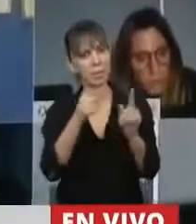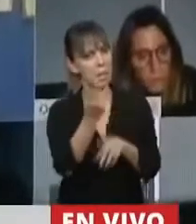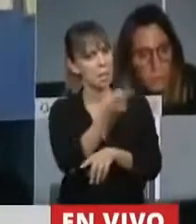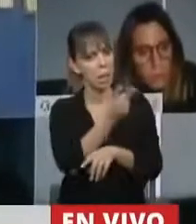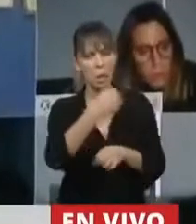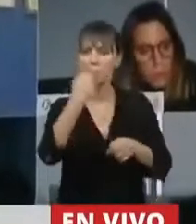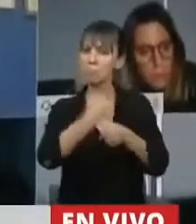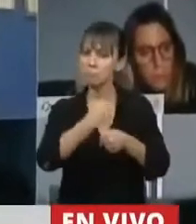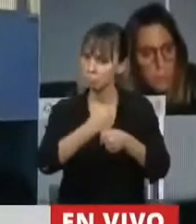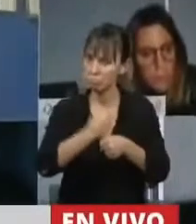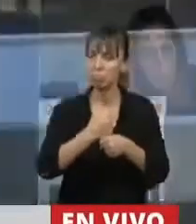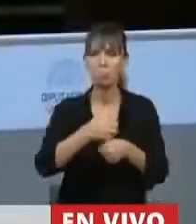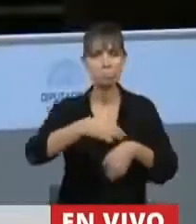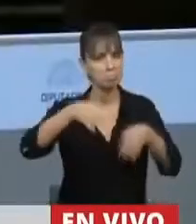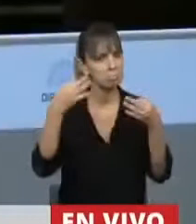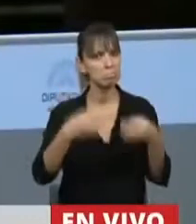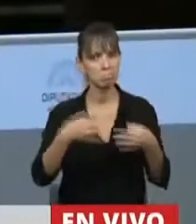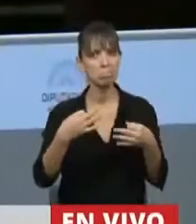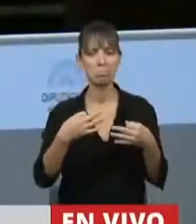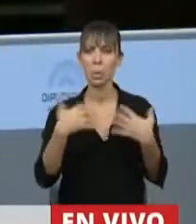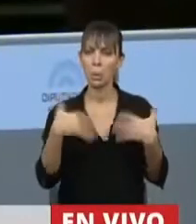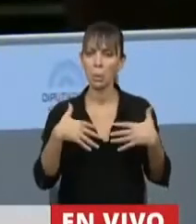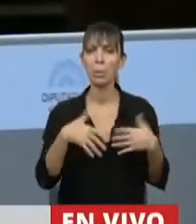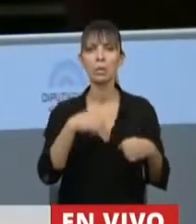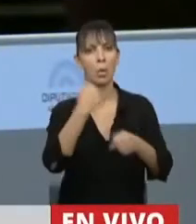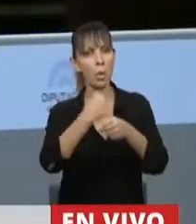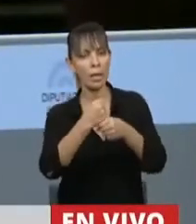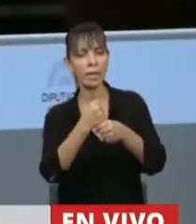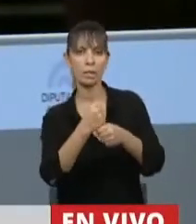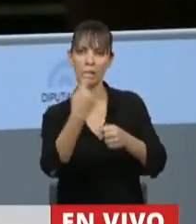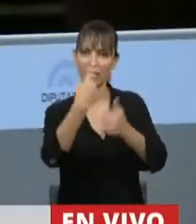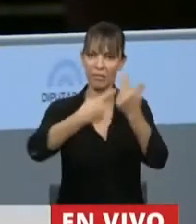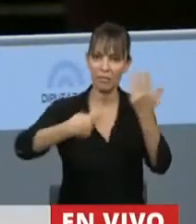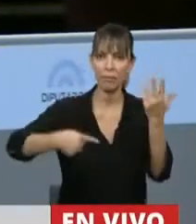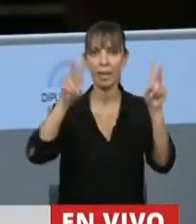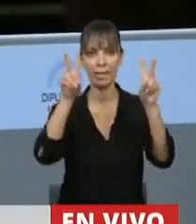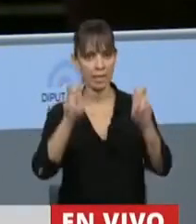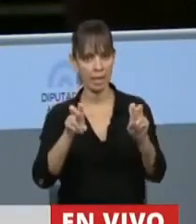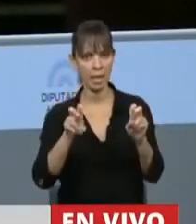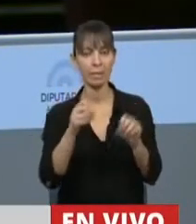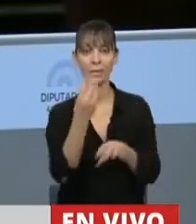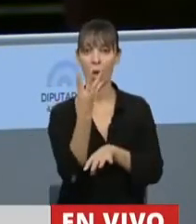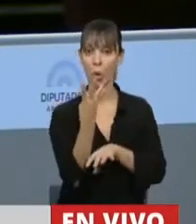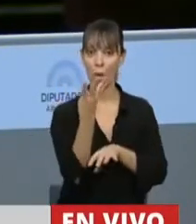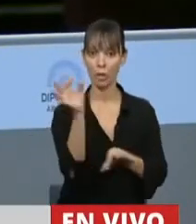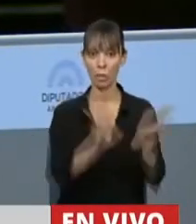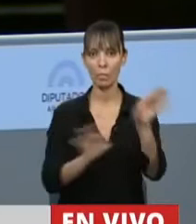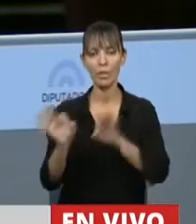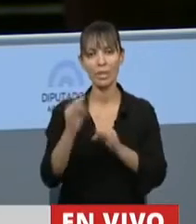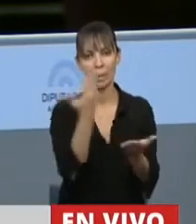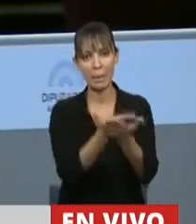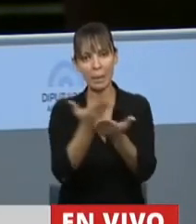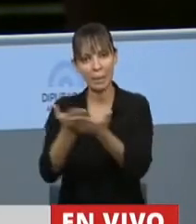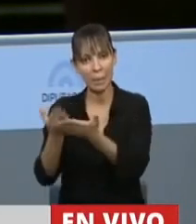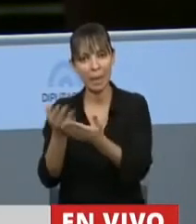verdad el trabajo que se hizo fue un ejercicio amplio en el consenso de cuatro proyectos que tenían sus